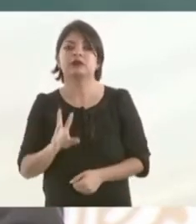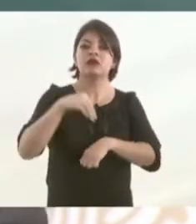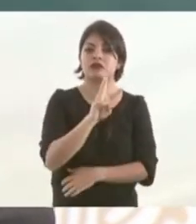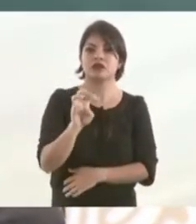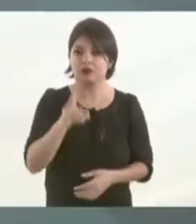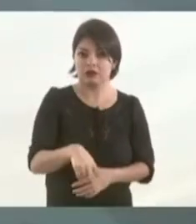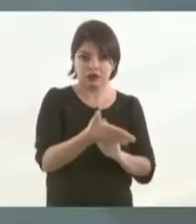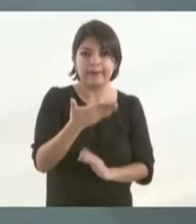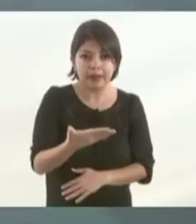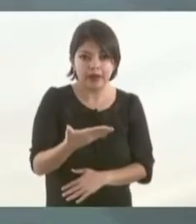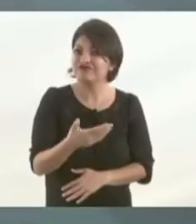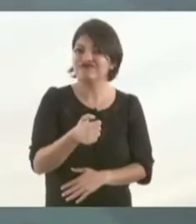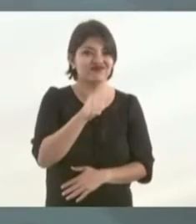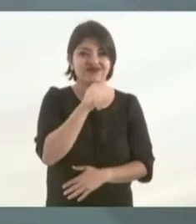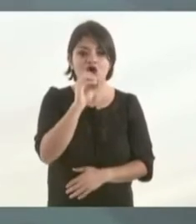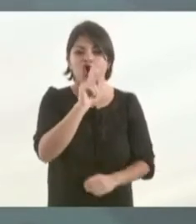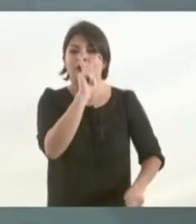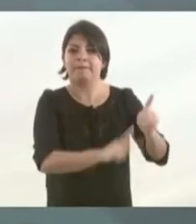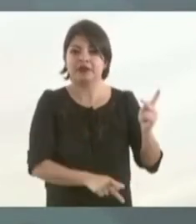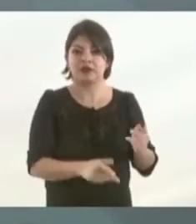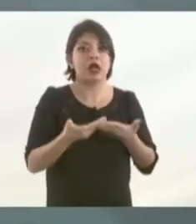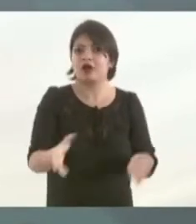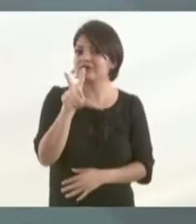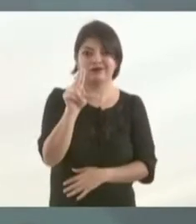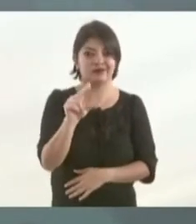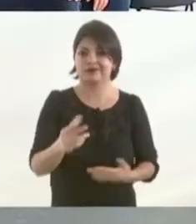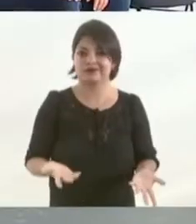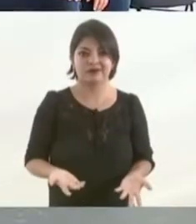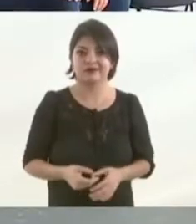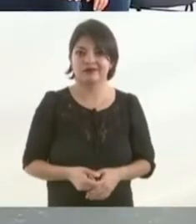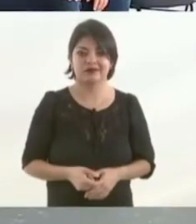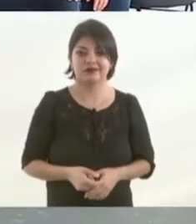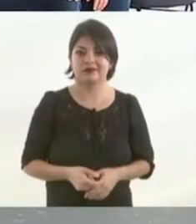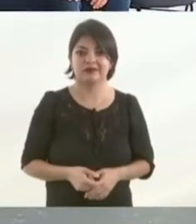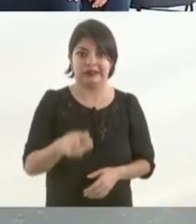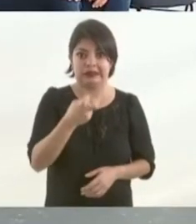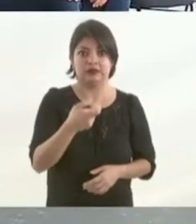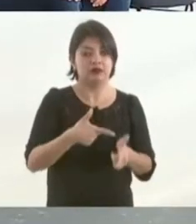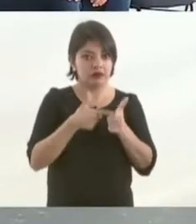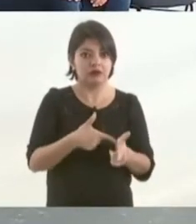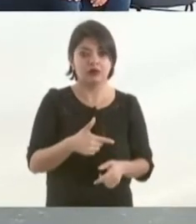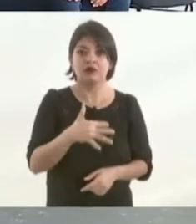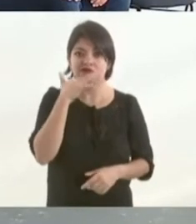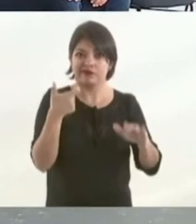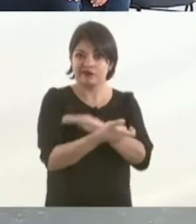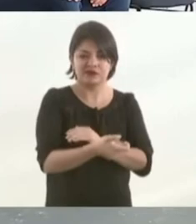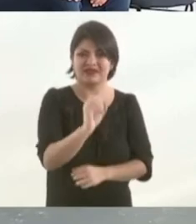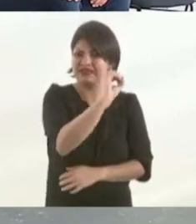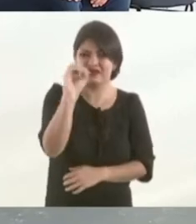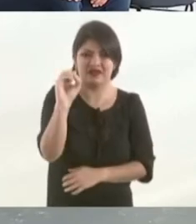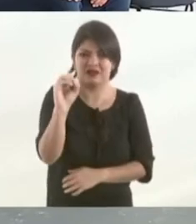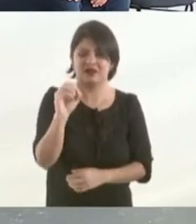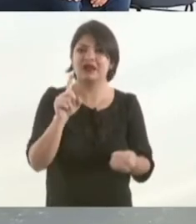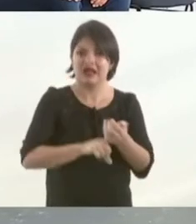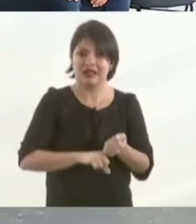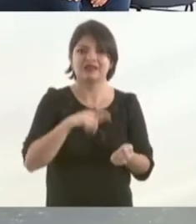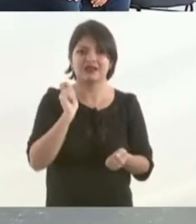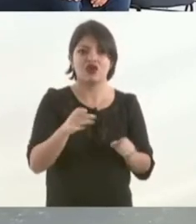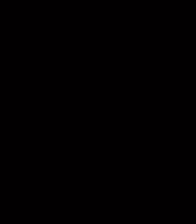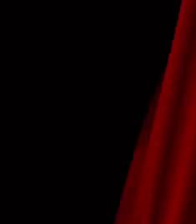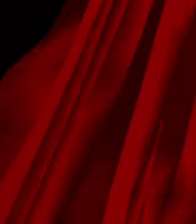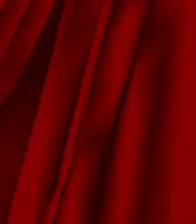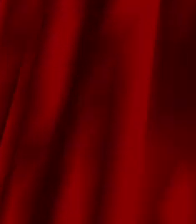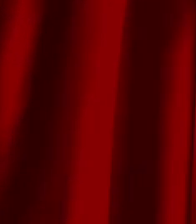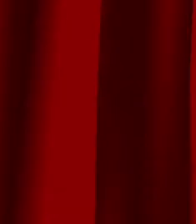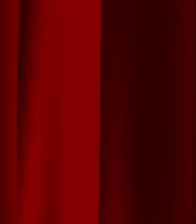de un rato. Ahora no sucede eso. Ya no se permite la corrupción. Cero corrupción, cero impunidad. Y por eso el presupuesto nos